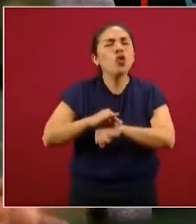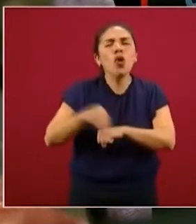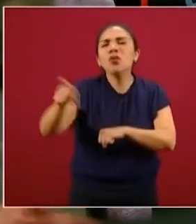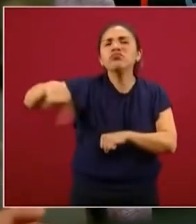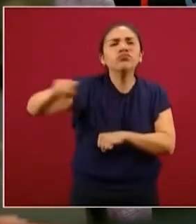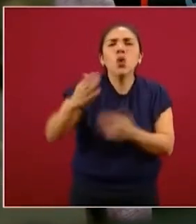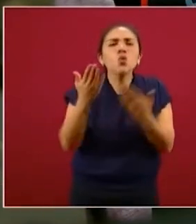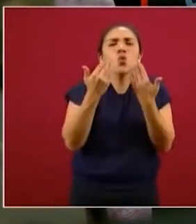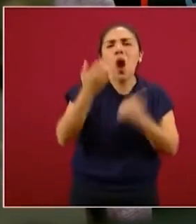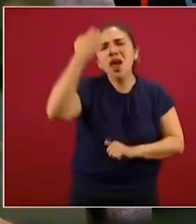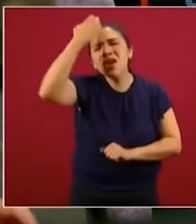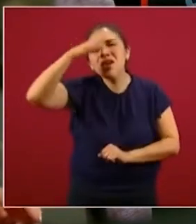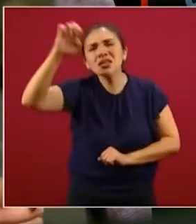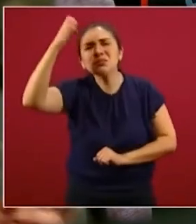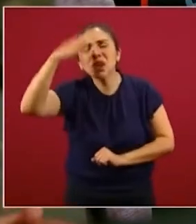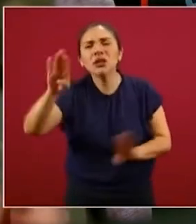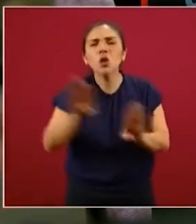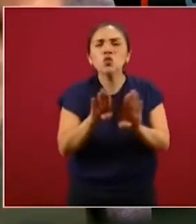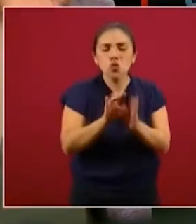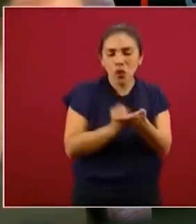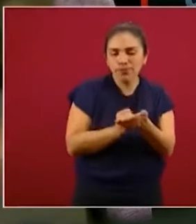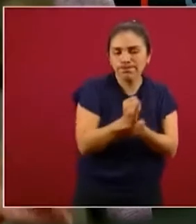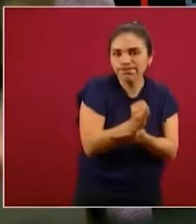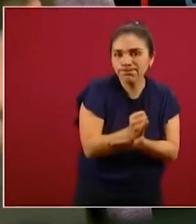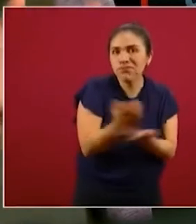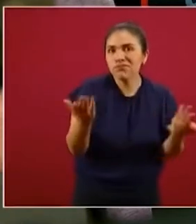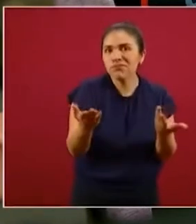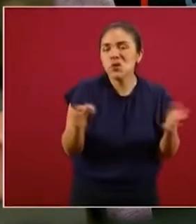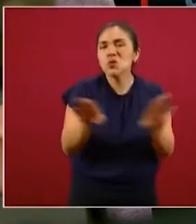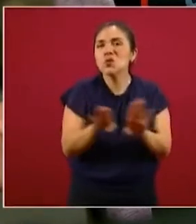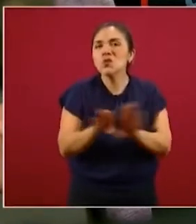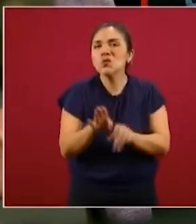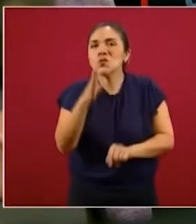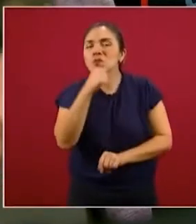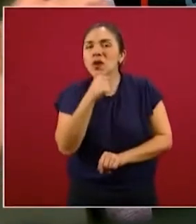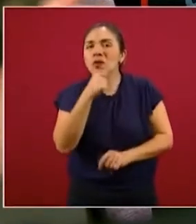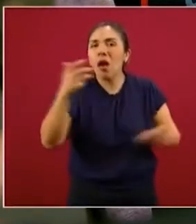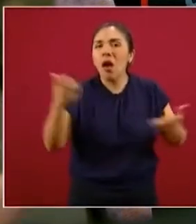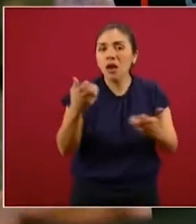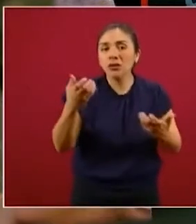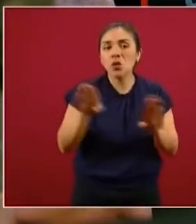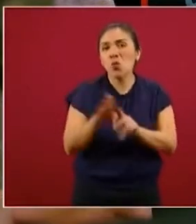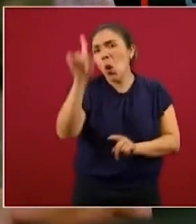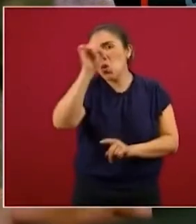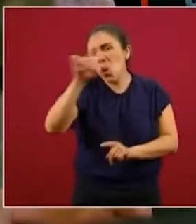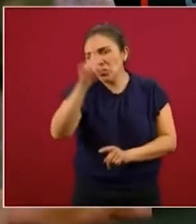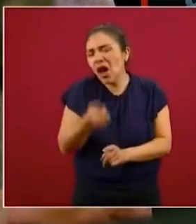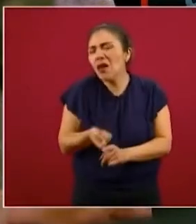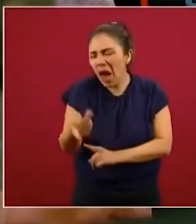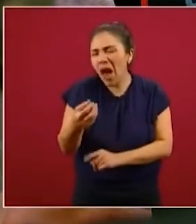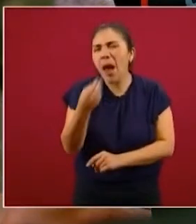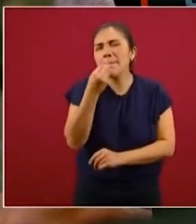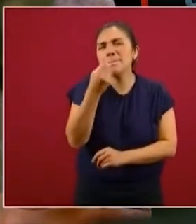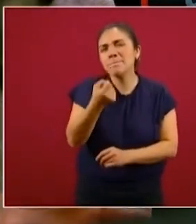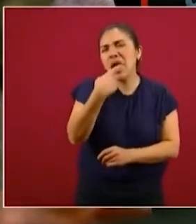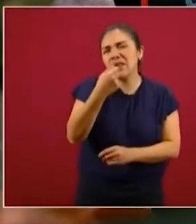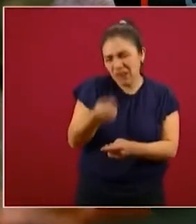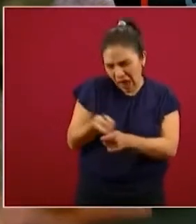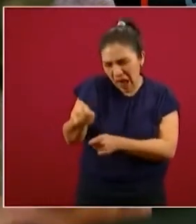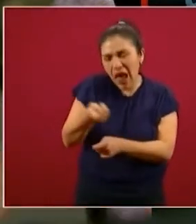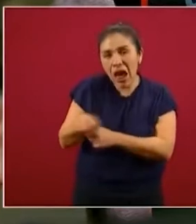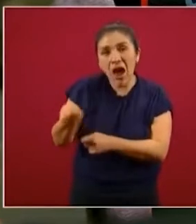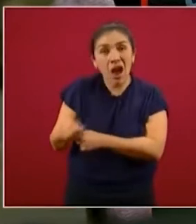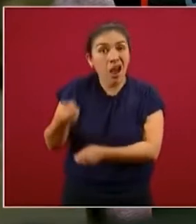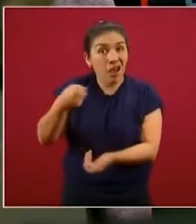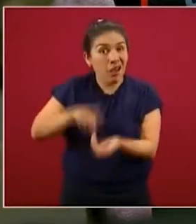una experiencia para determinar y que no se esté recomendando la utilización de estos medicamentos, que